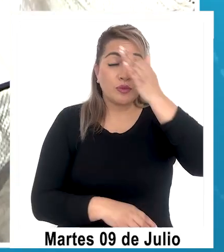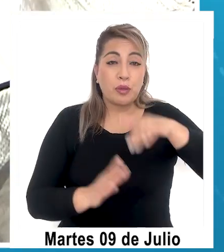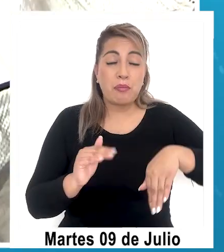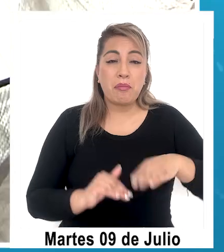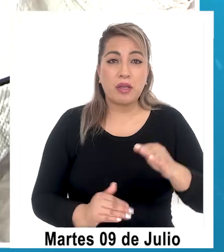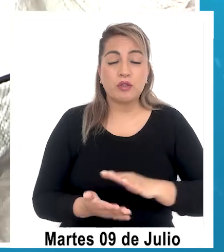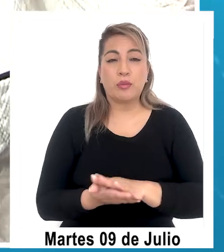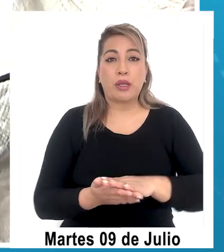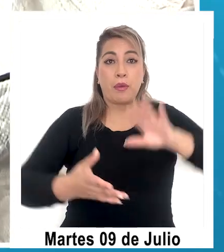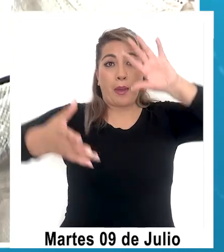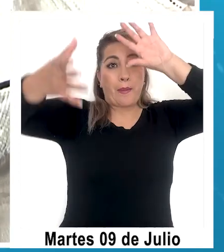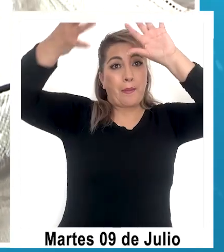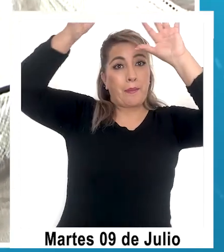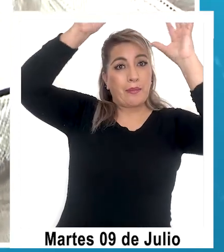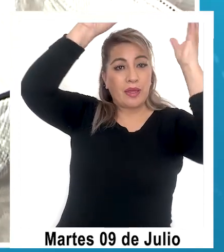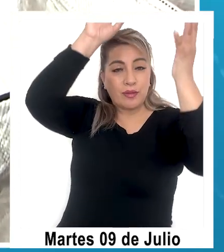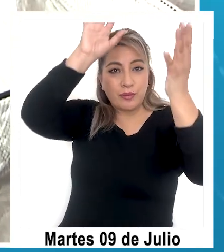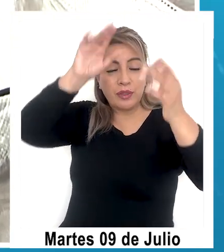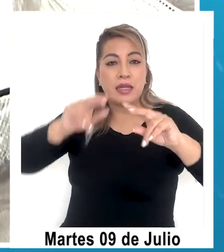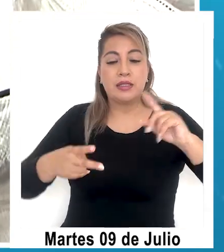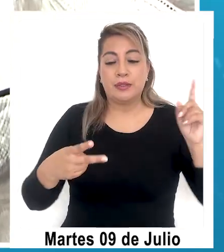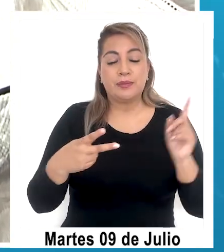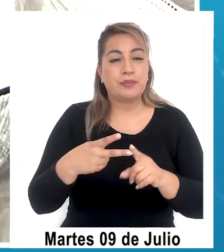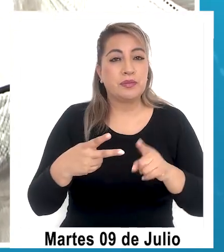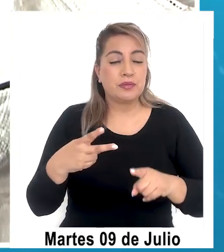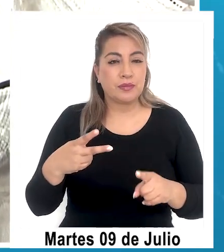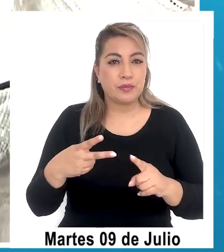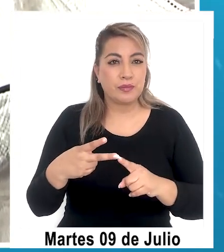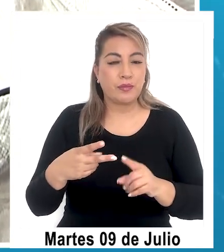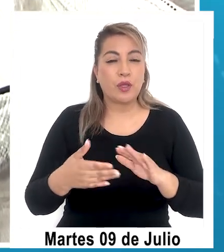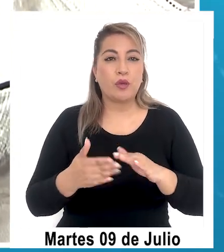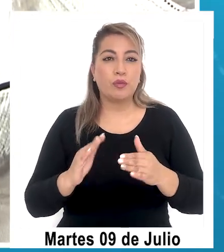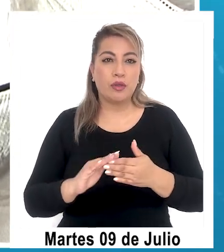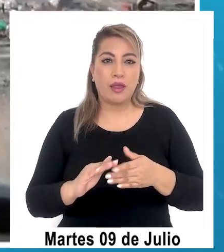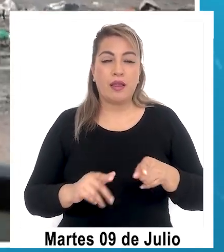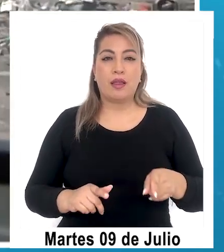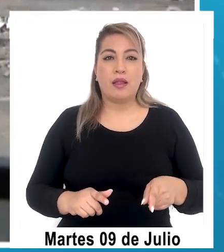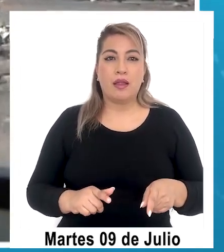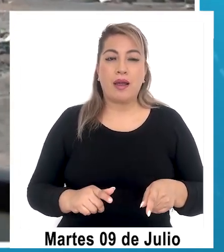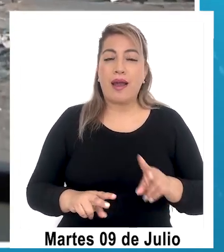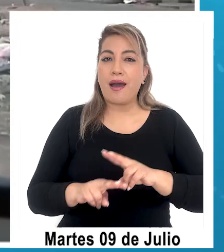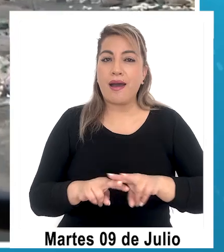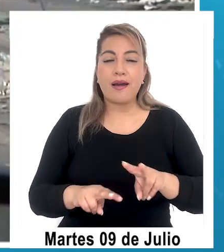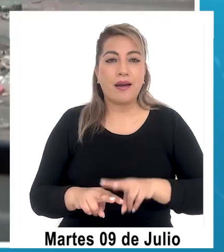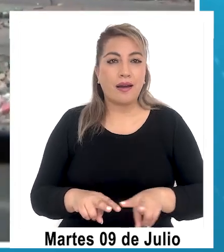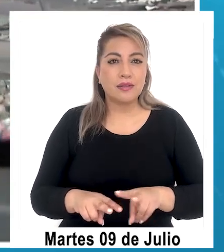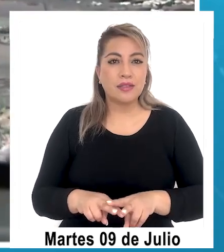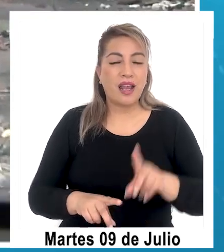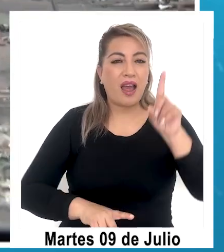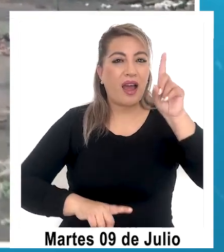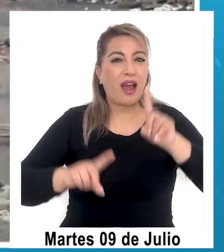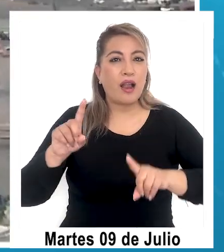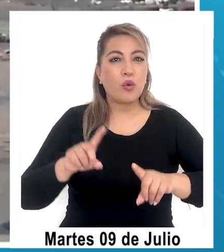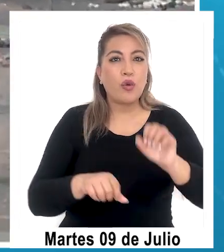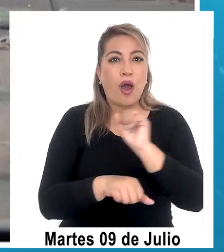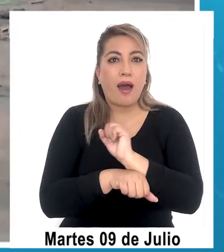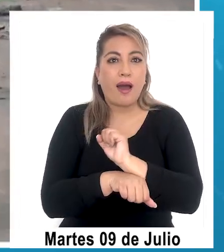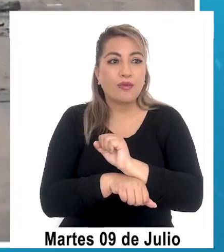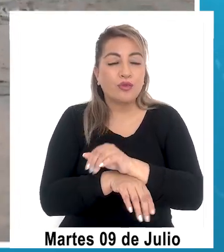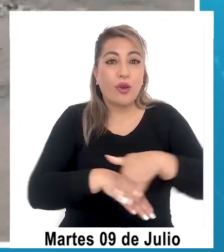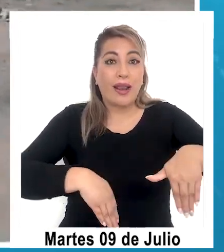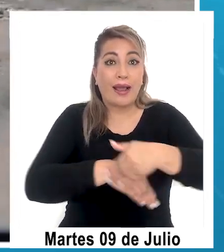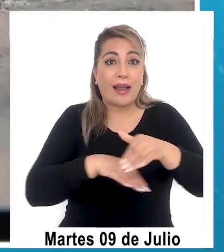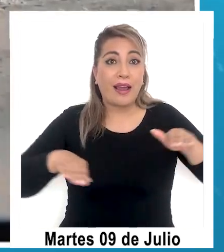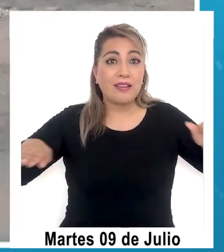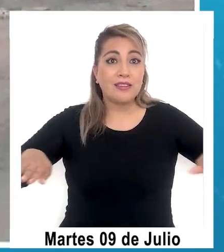serían el medioambiente, segunda mayor preocupación de la comunidad apunta a la necesidad de realizar la remoción de autos en las